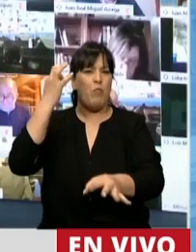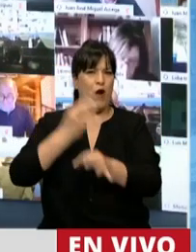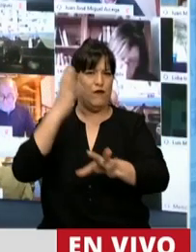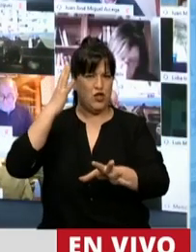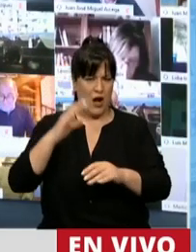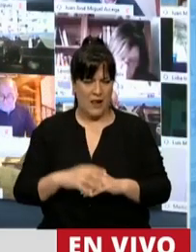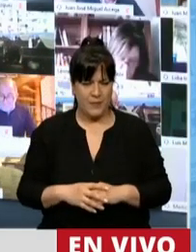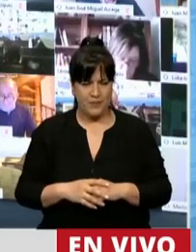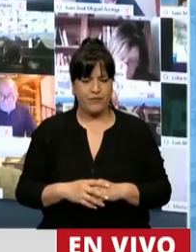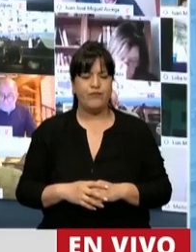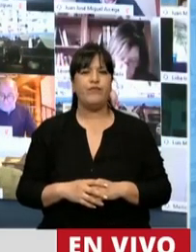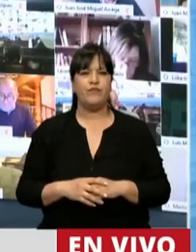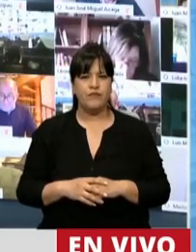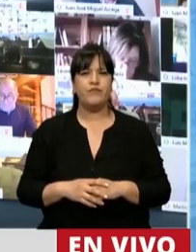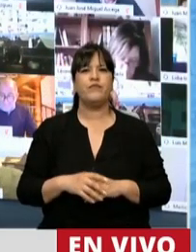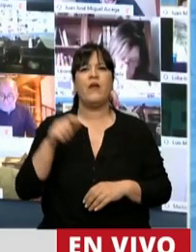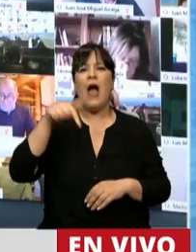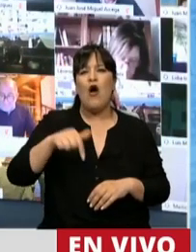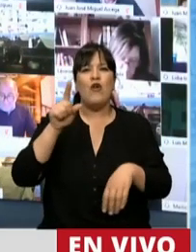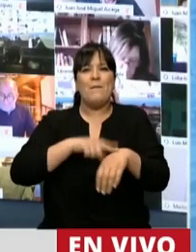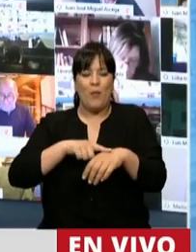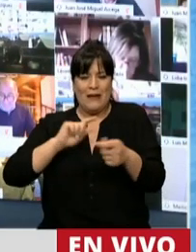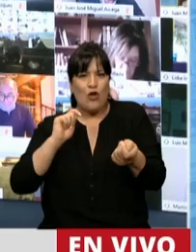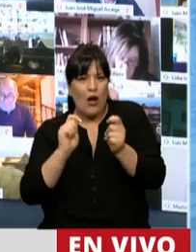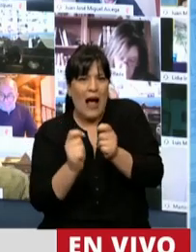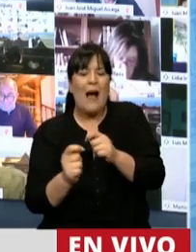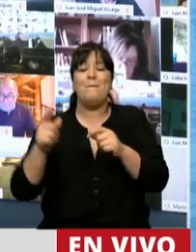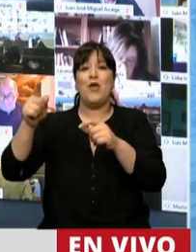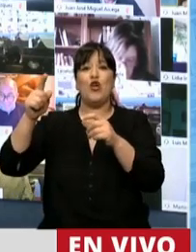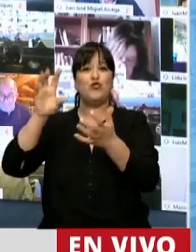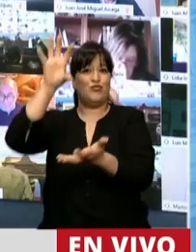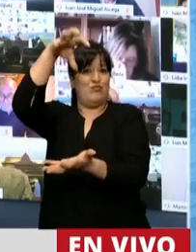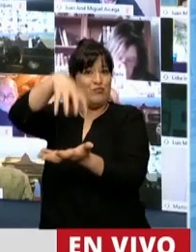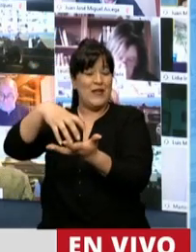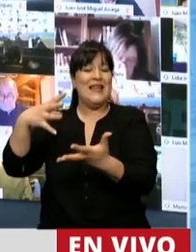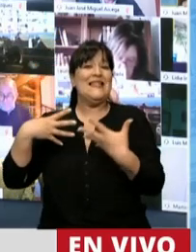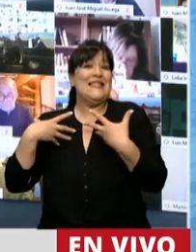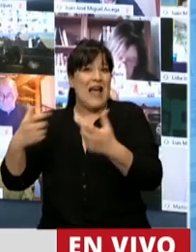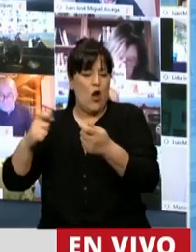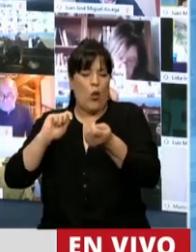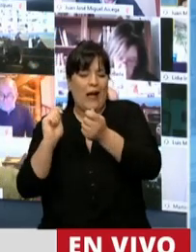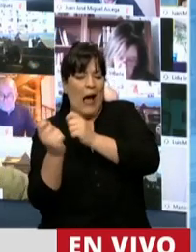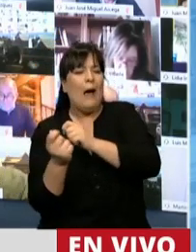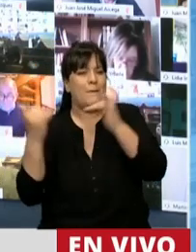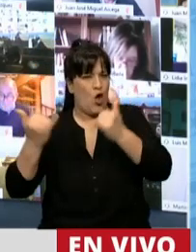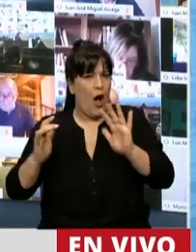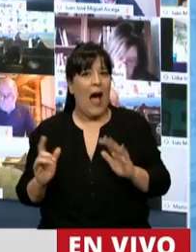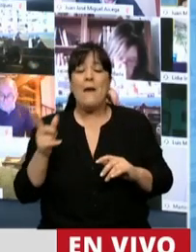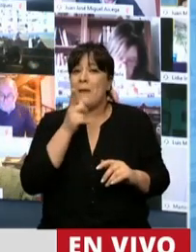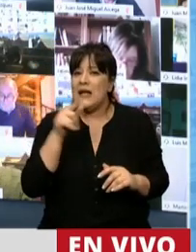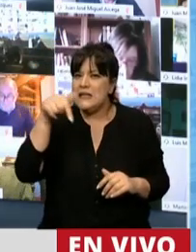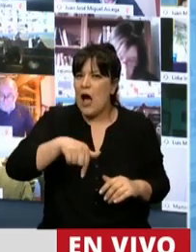estableciendo la ley requisitos y pausas claras, precisas y concretas para garantizar un